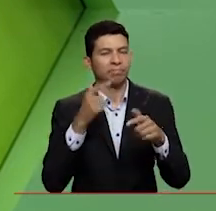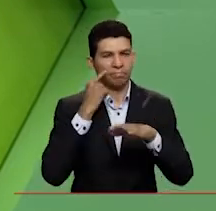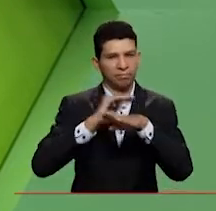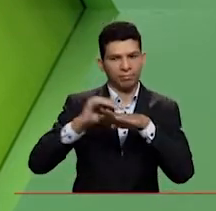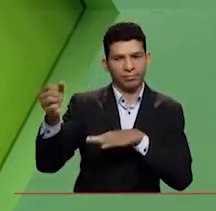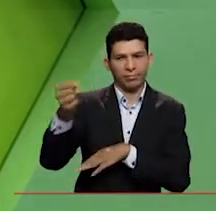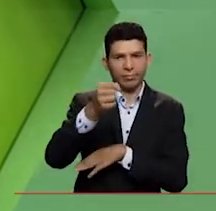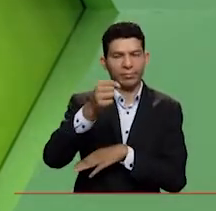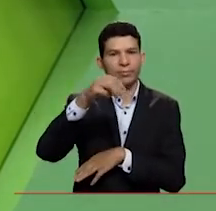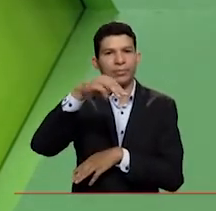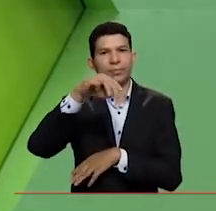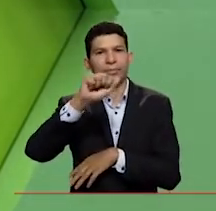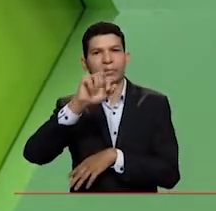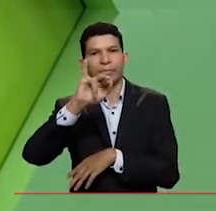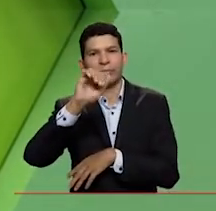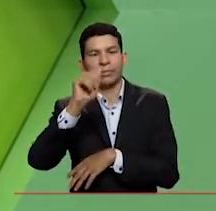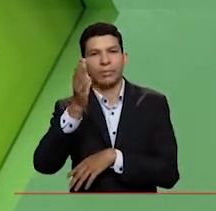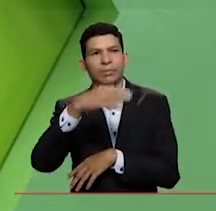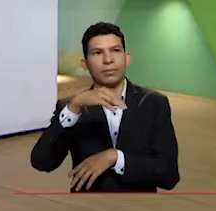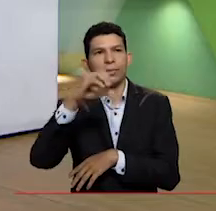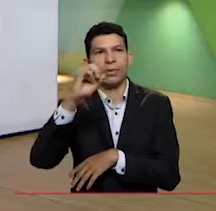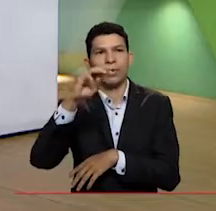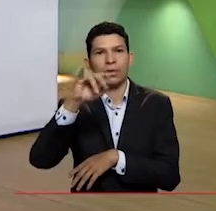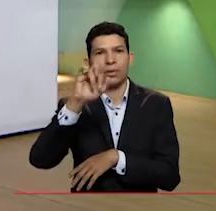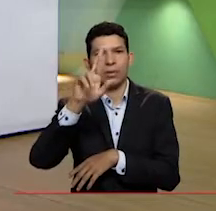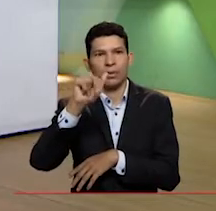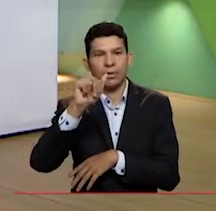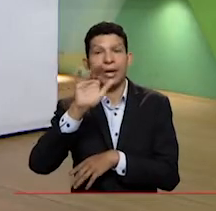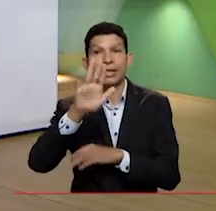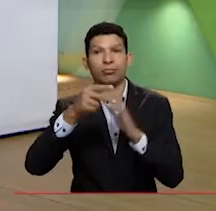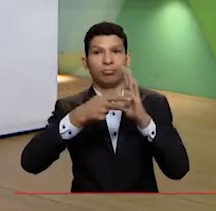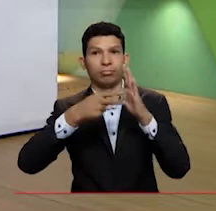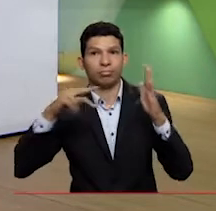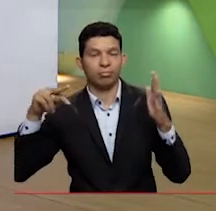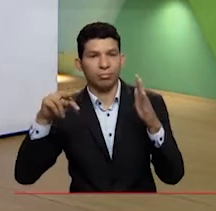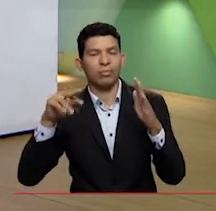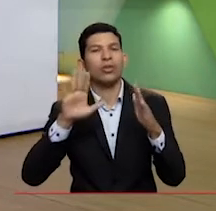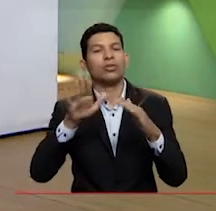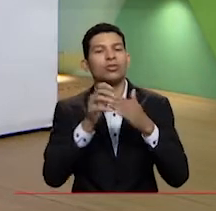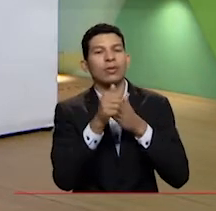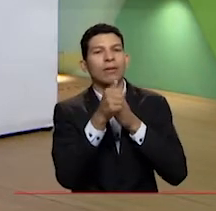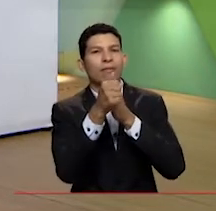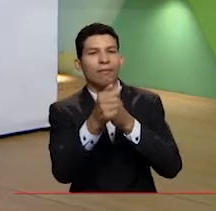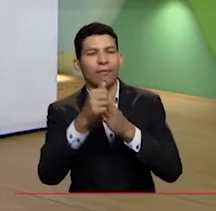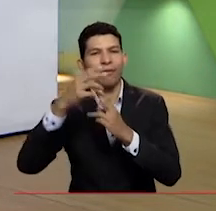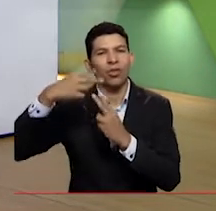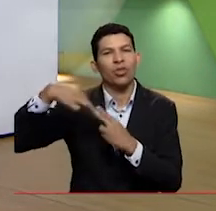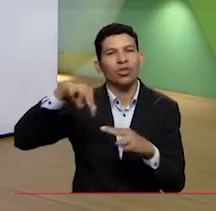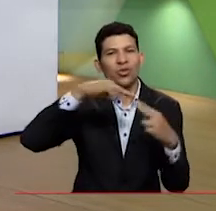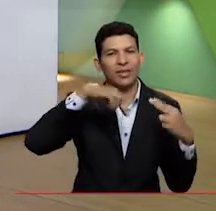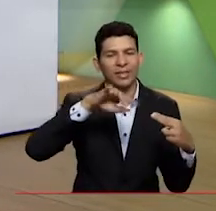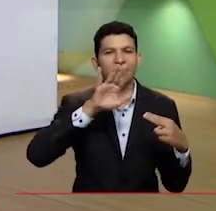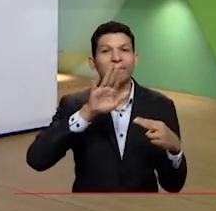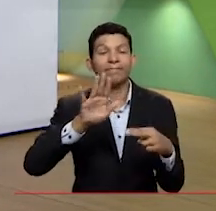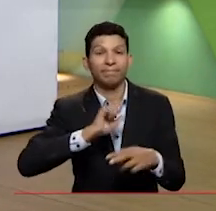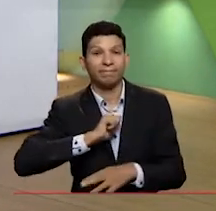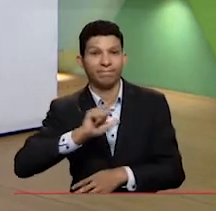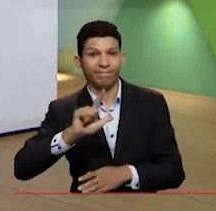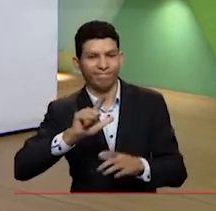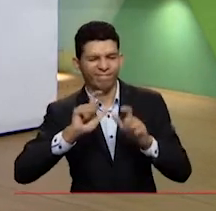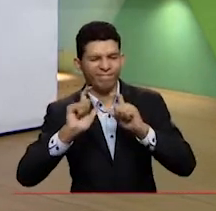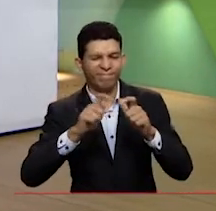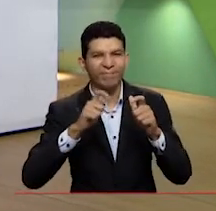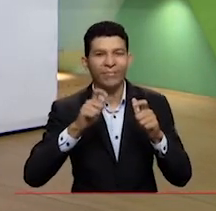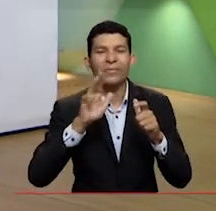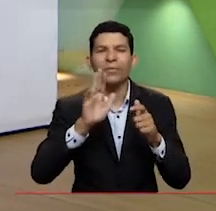a María Omaida Rendón Rayo, ella es tecnóloga en guianza turística y líder comunitaria que ha trabajado en